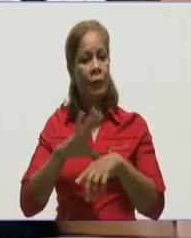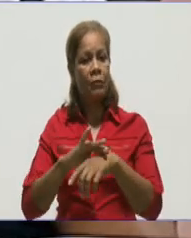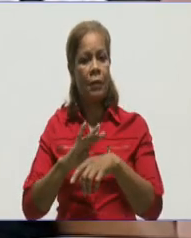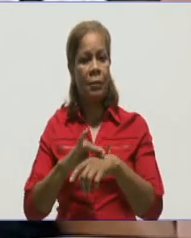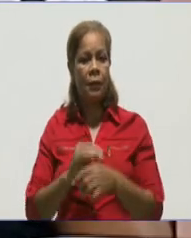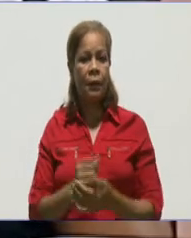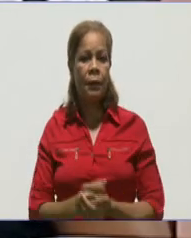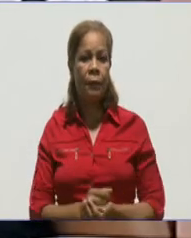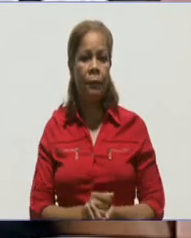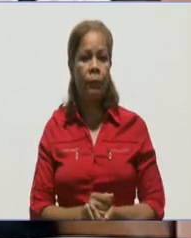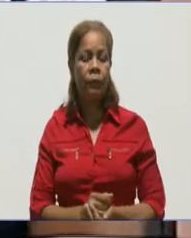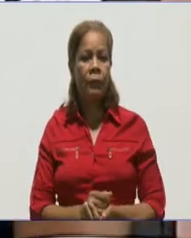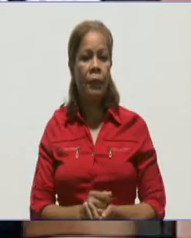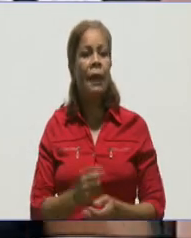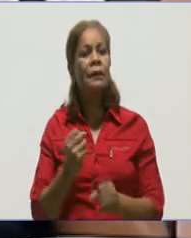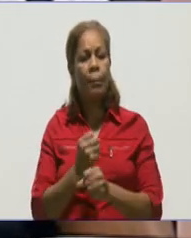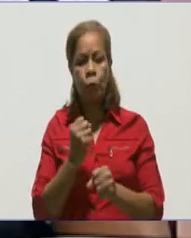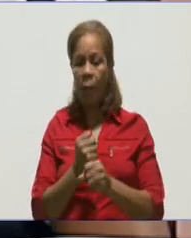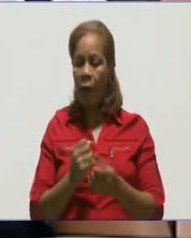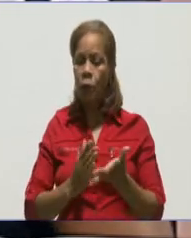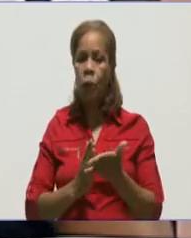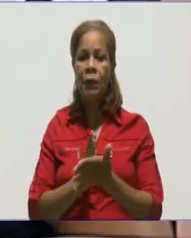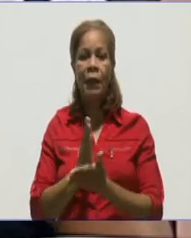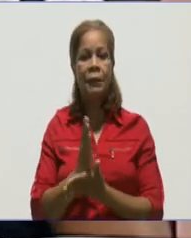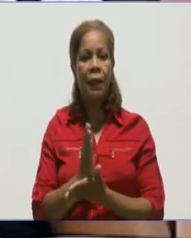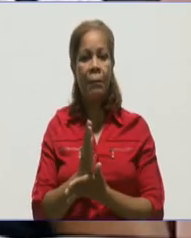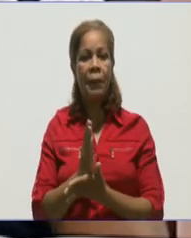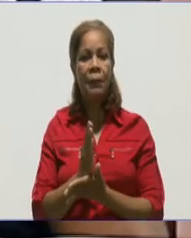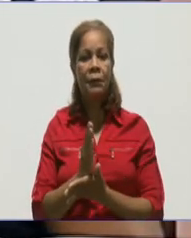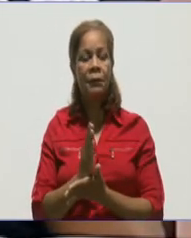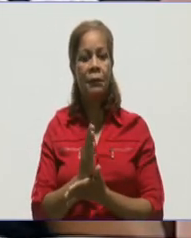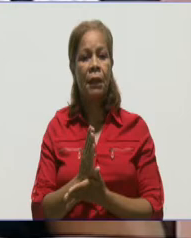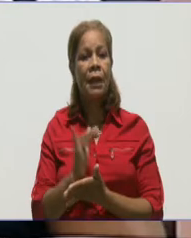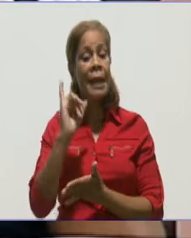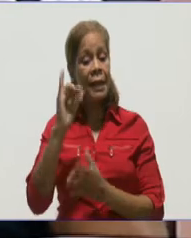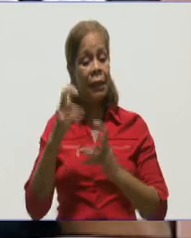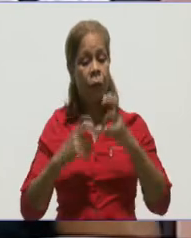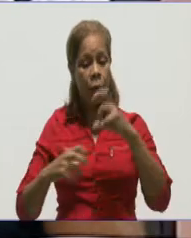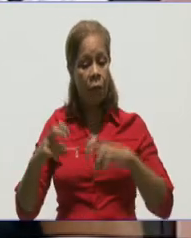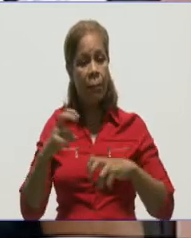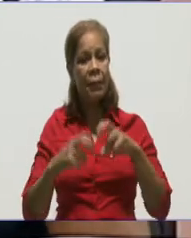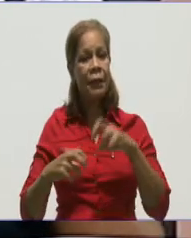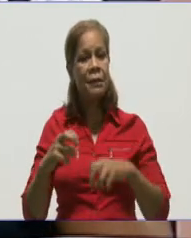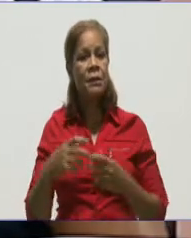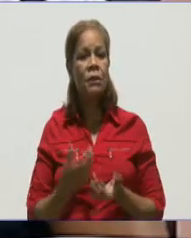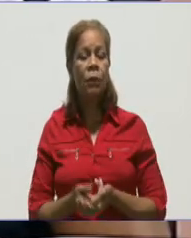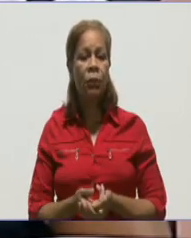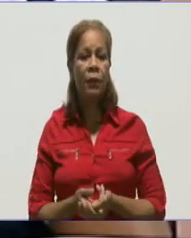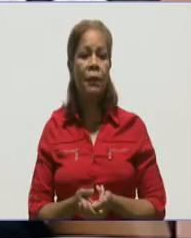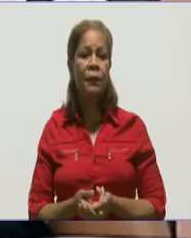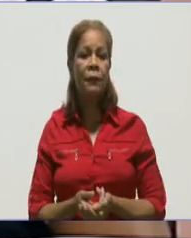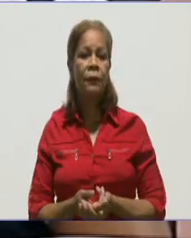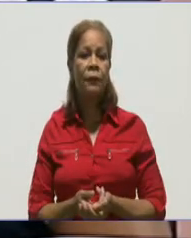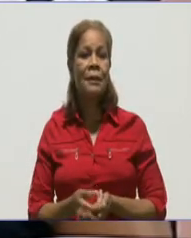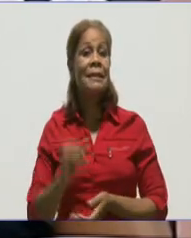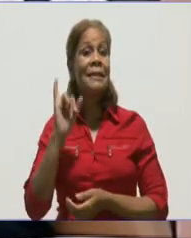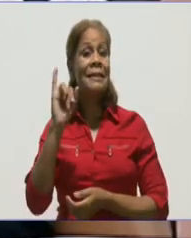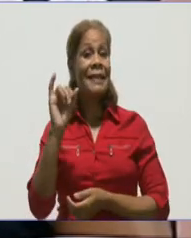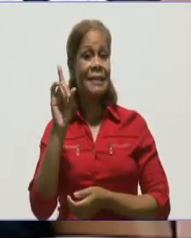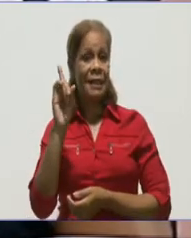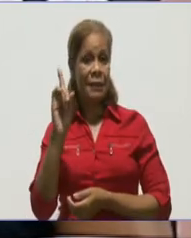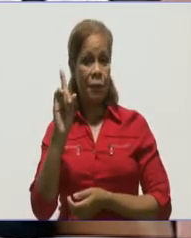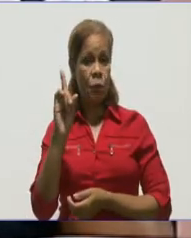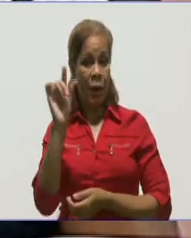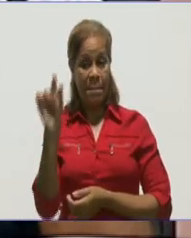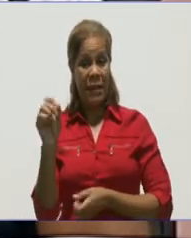en la provincia, estamos trabajando directamente en lo que es la inspección, en la aplicación del decreto 61 inspectores